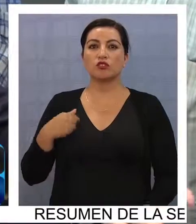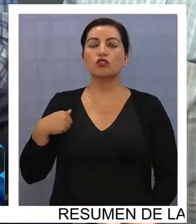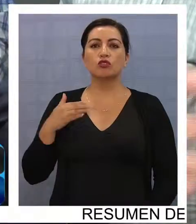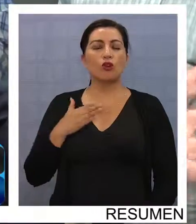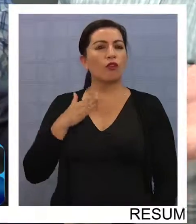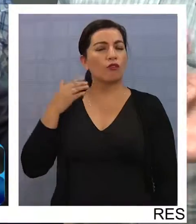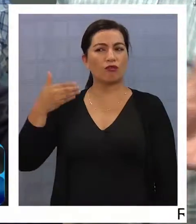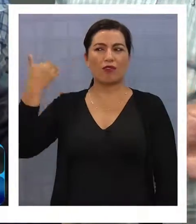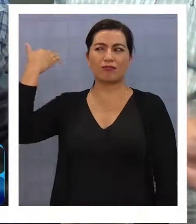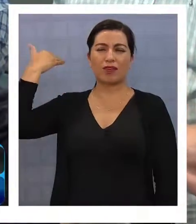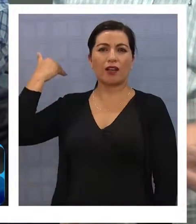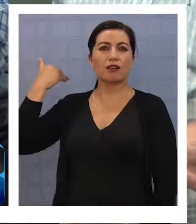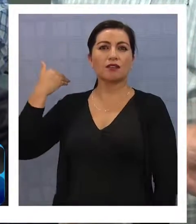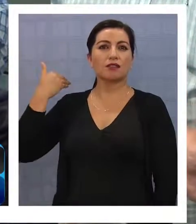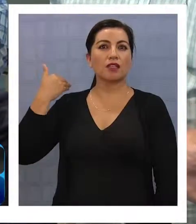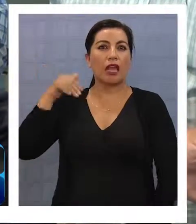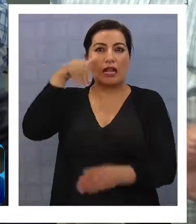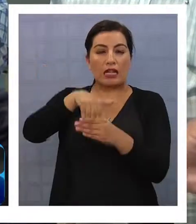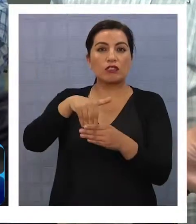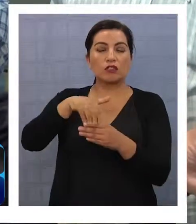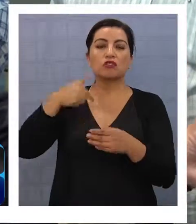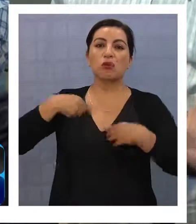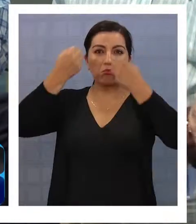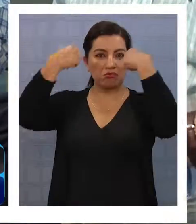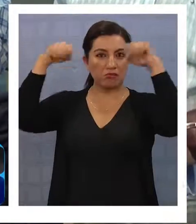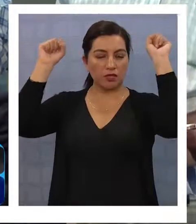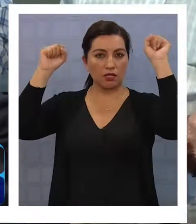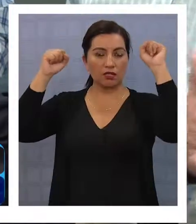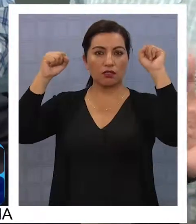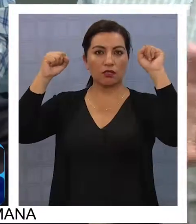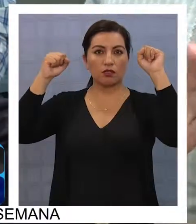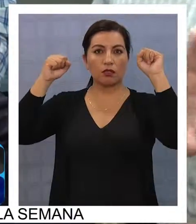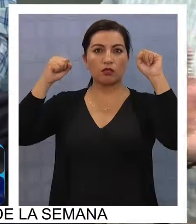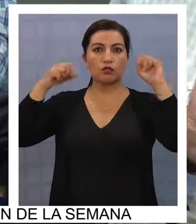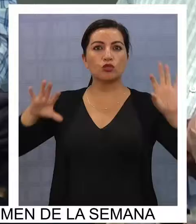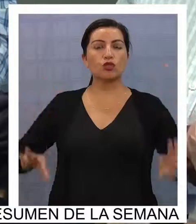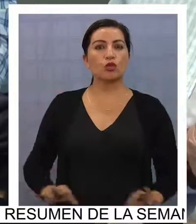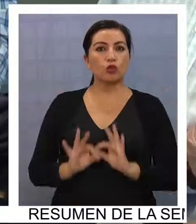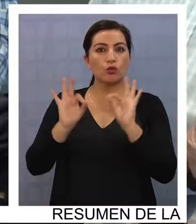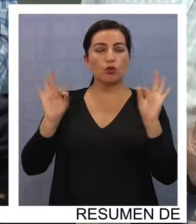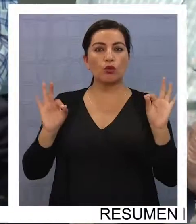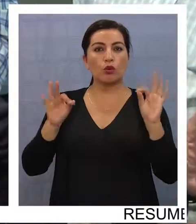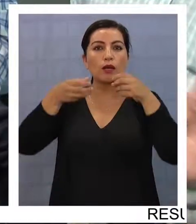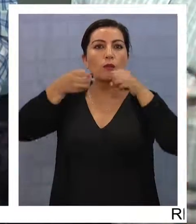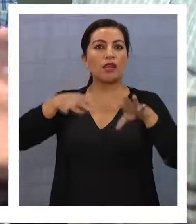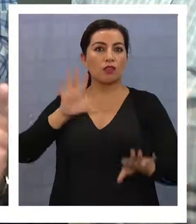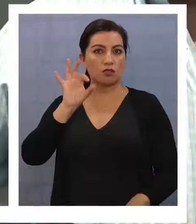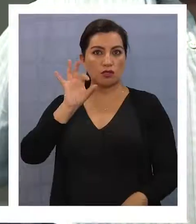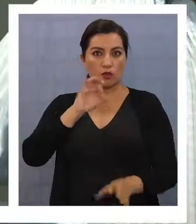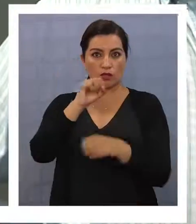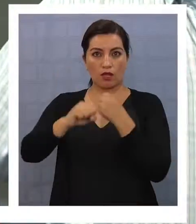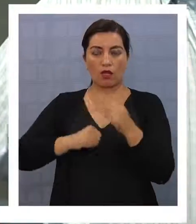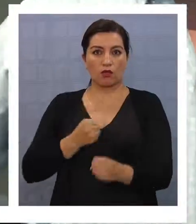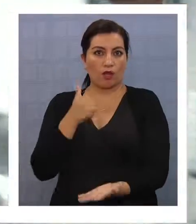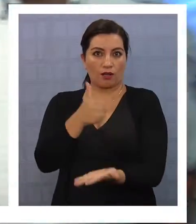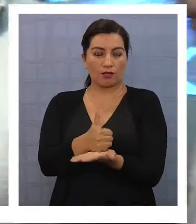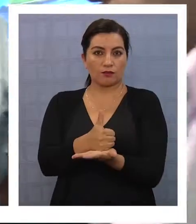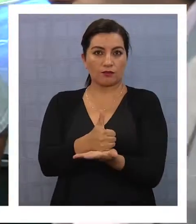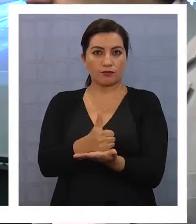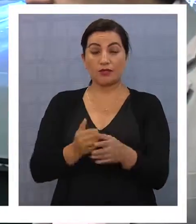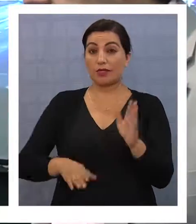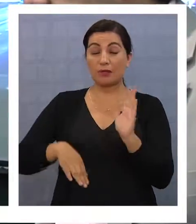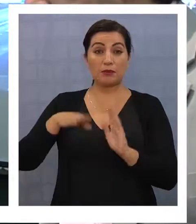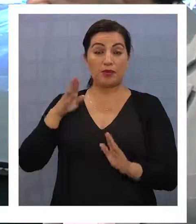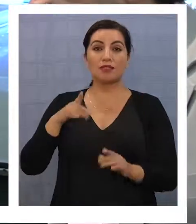de ese tiempo, yo ganaba la elección. Por lo tanto, yo no he perdido nunca la elección de alcalde en 50 años. Más aún,